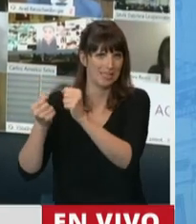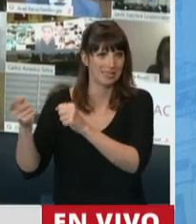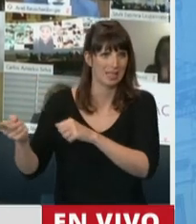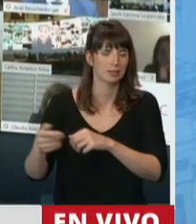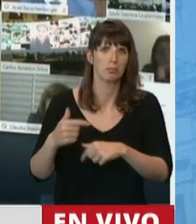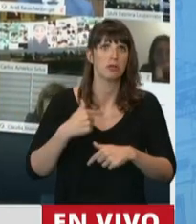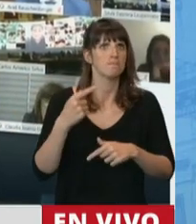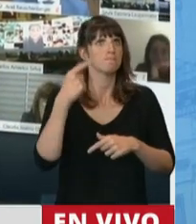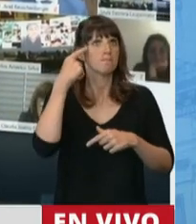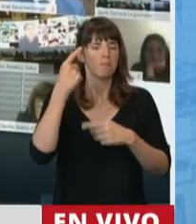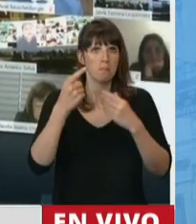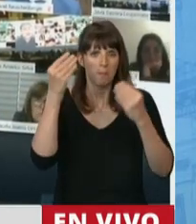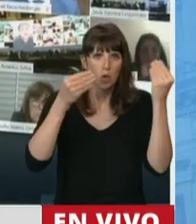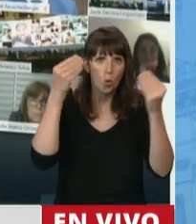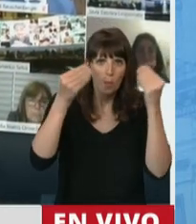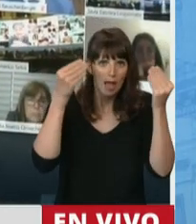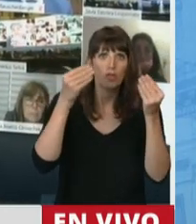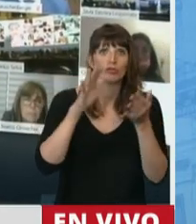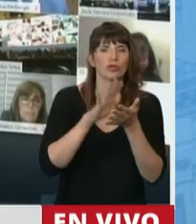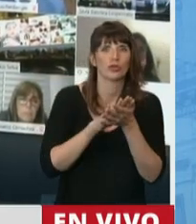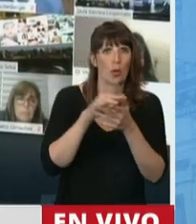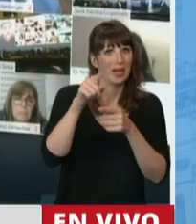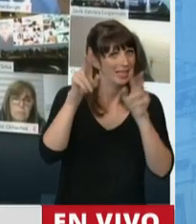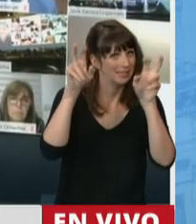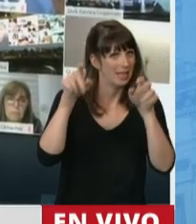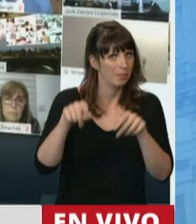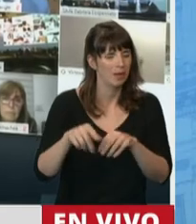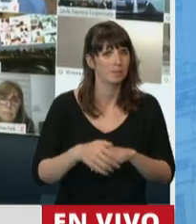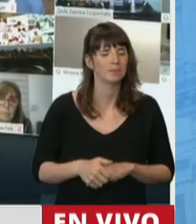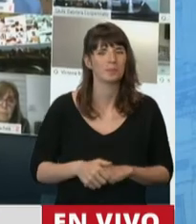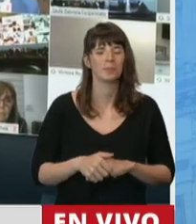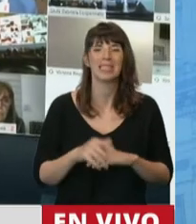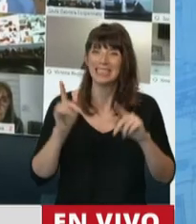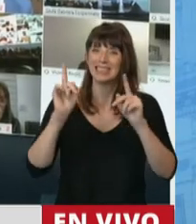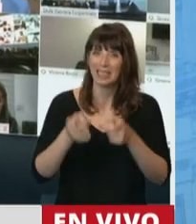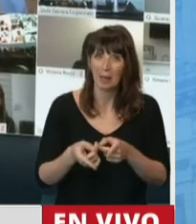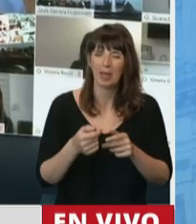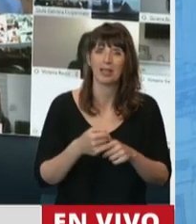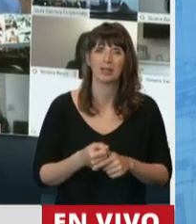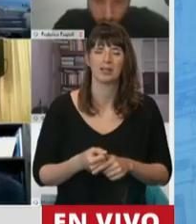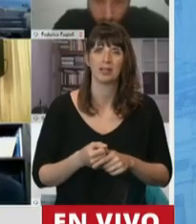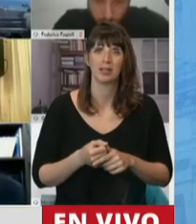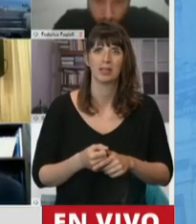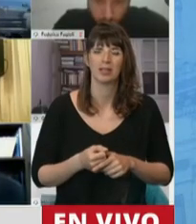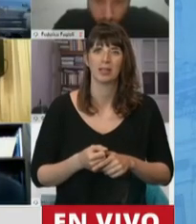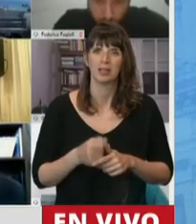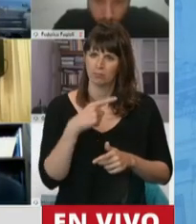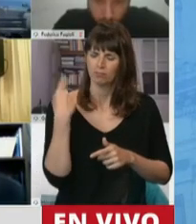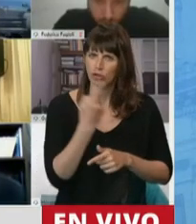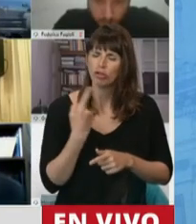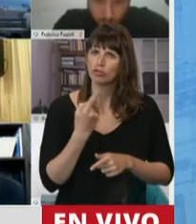el trabajo de la autoridad de aplicación, y por otro lado, finalizar que hemos trabajado fuertemente para